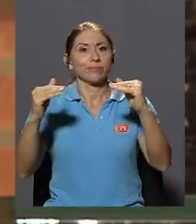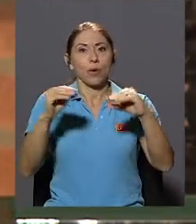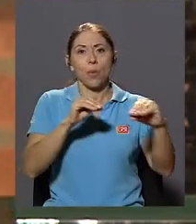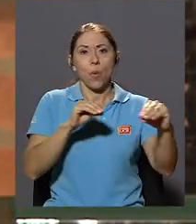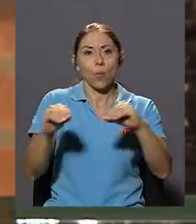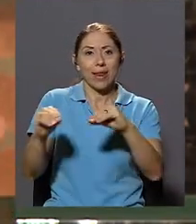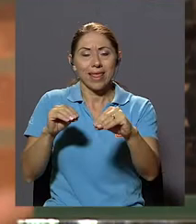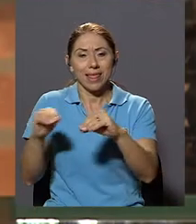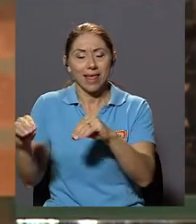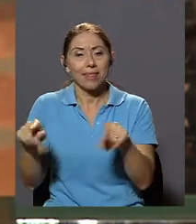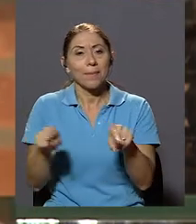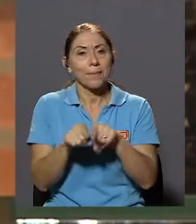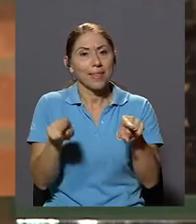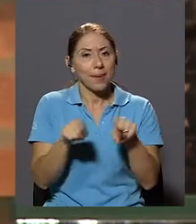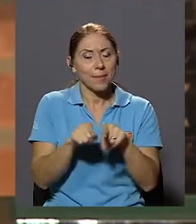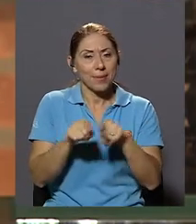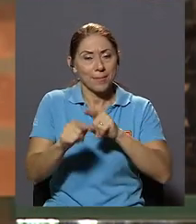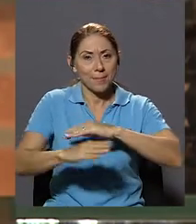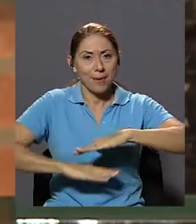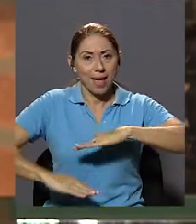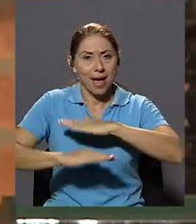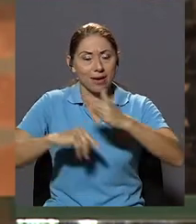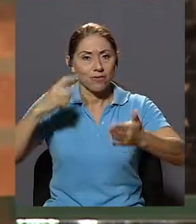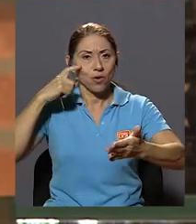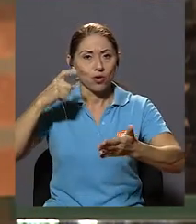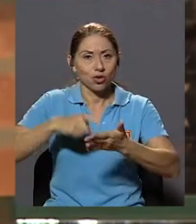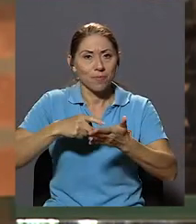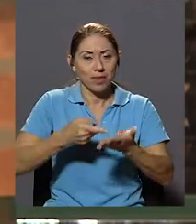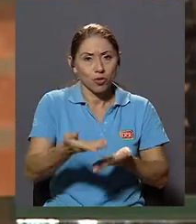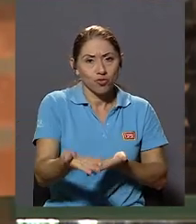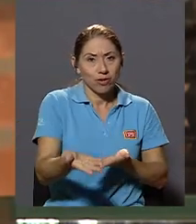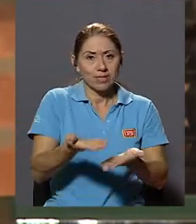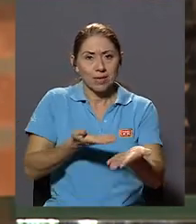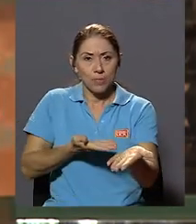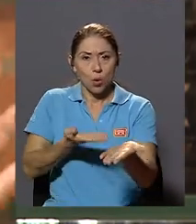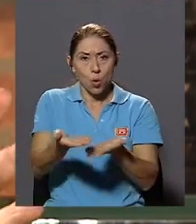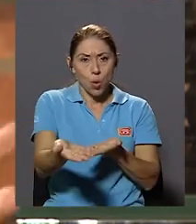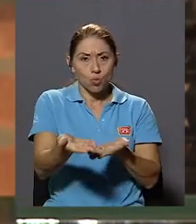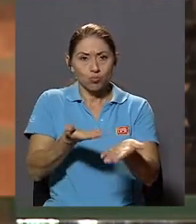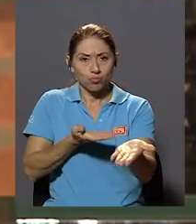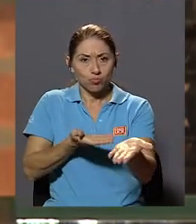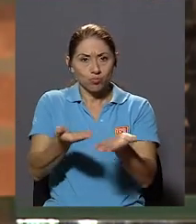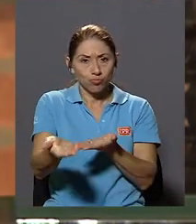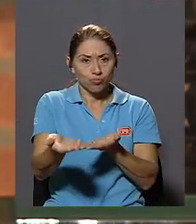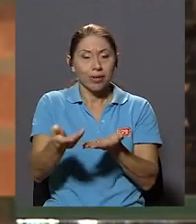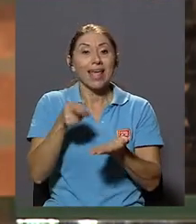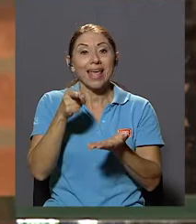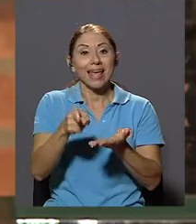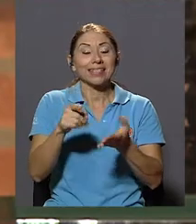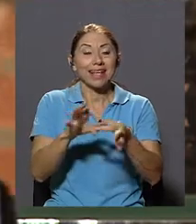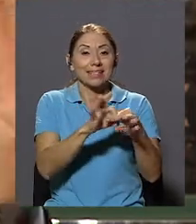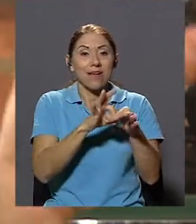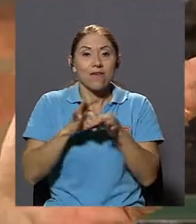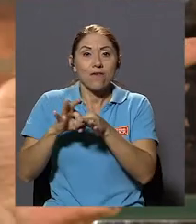Basado En el reconocimiento Recíproco La creación De estas redes